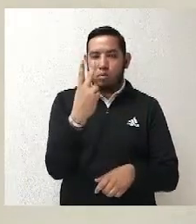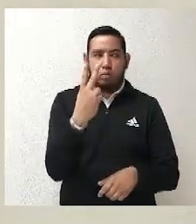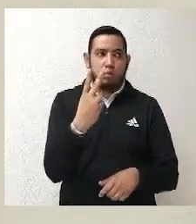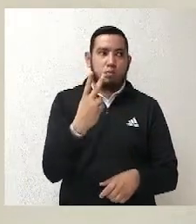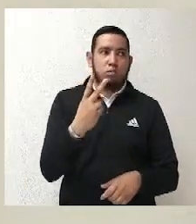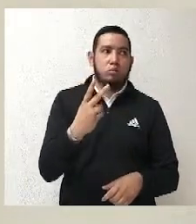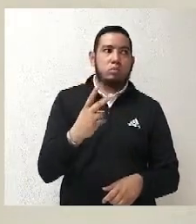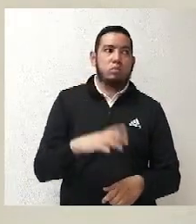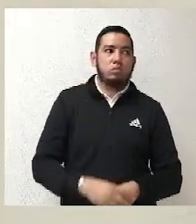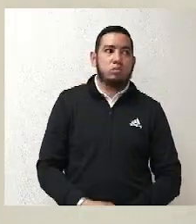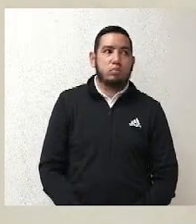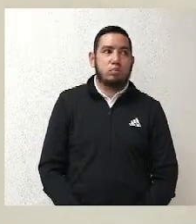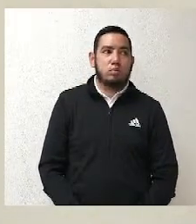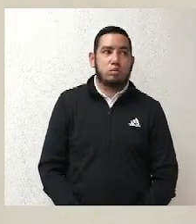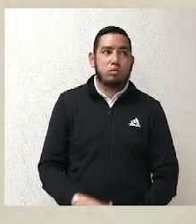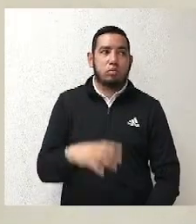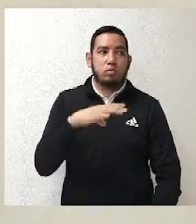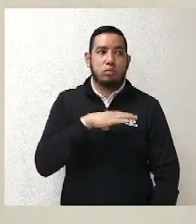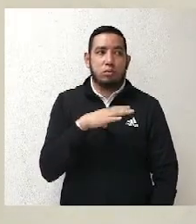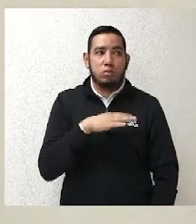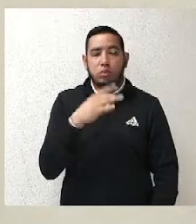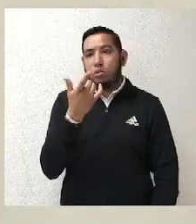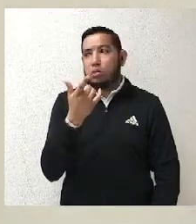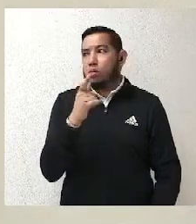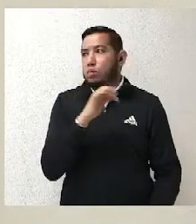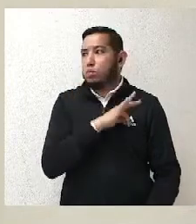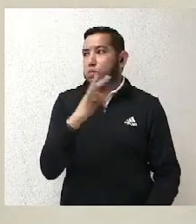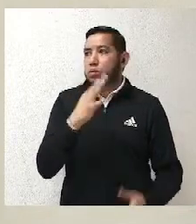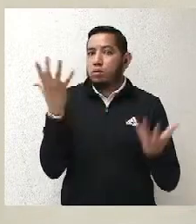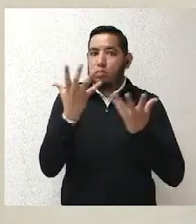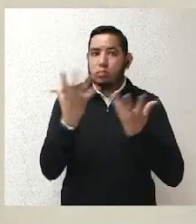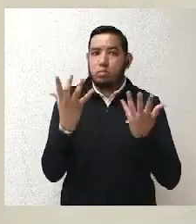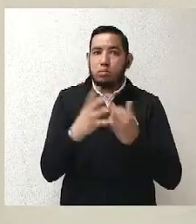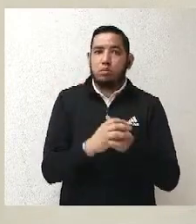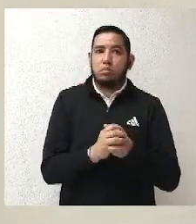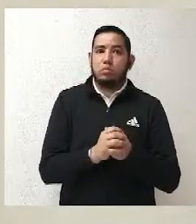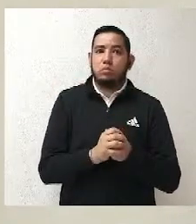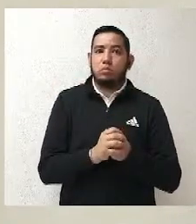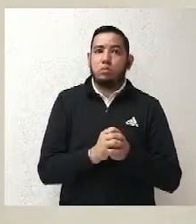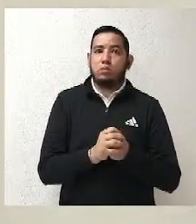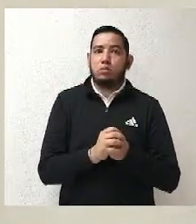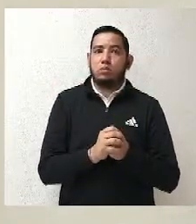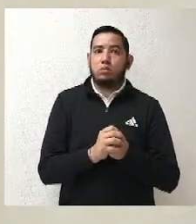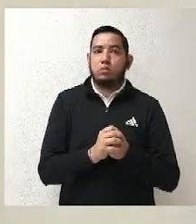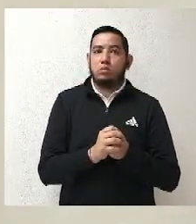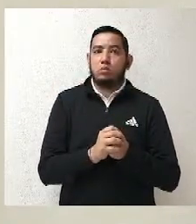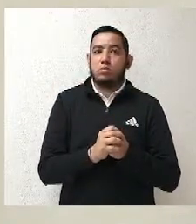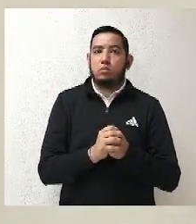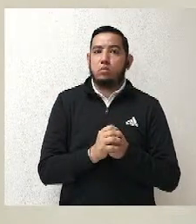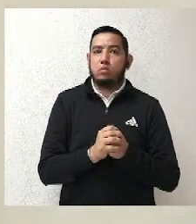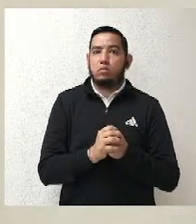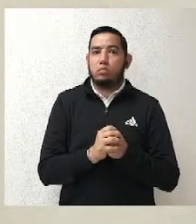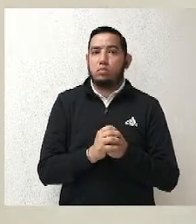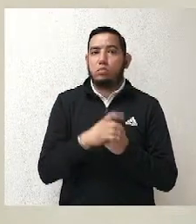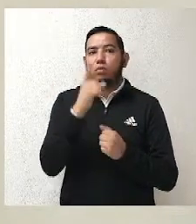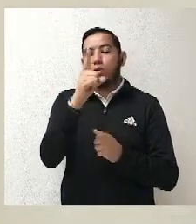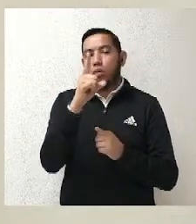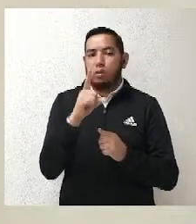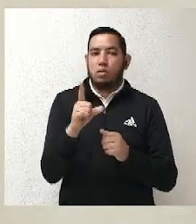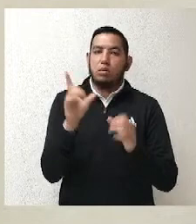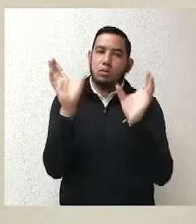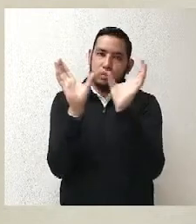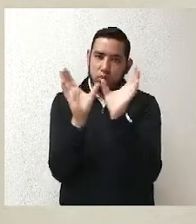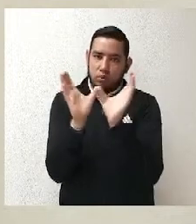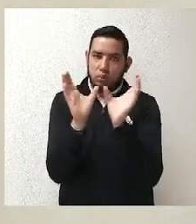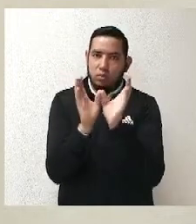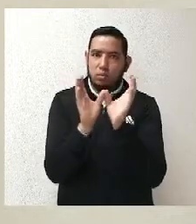diciendo, oye, el 29 de enero hasta el 29 de enero, la constancia de que ella